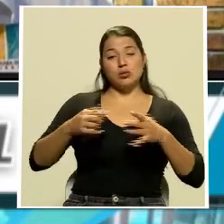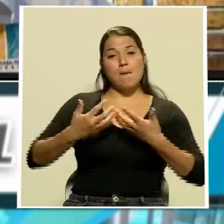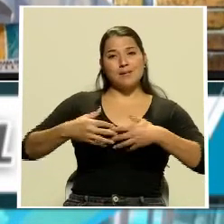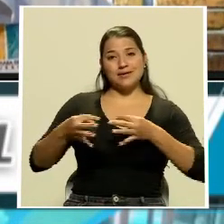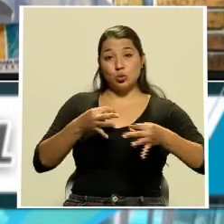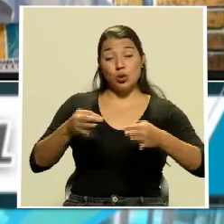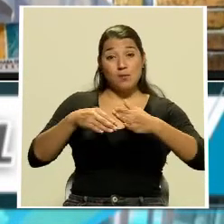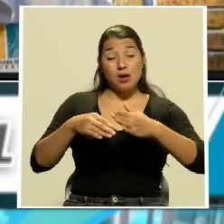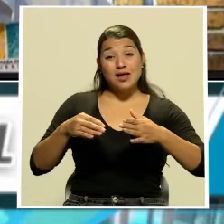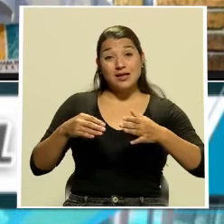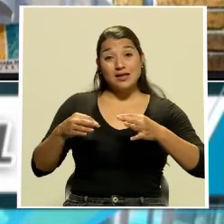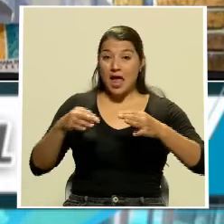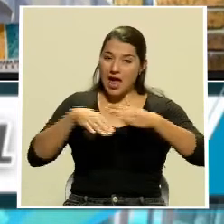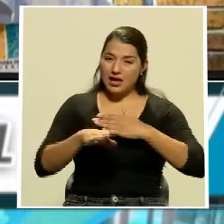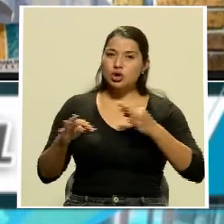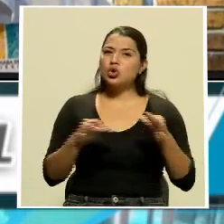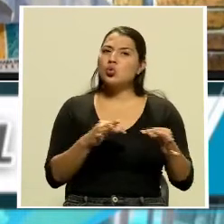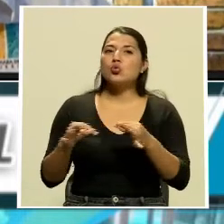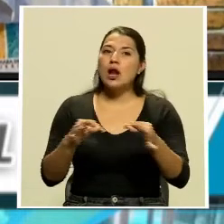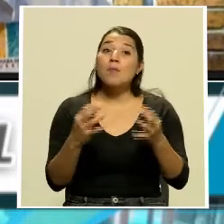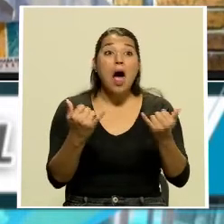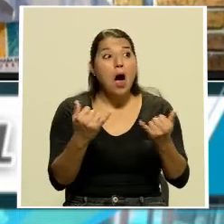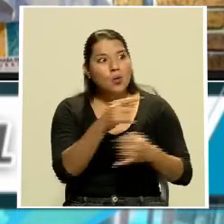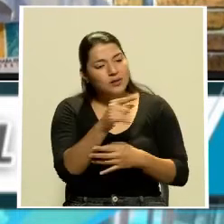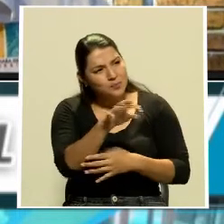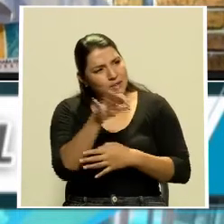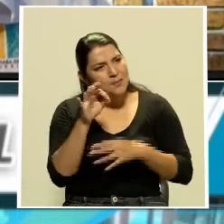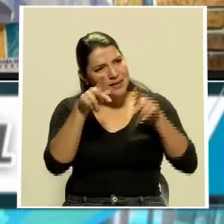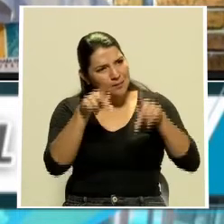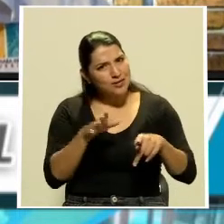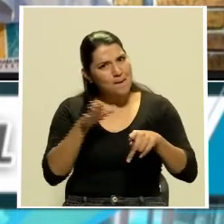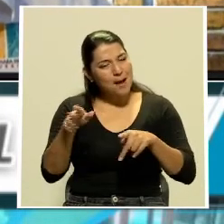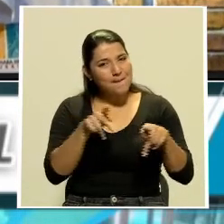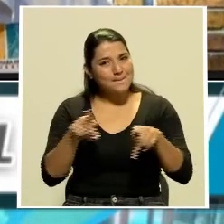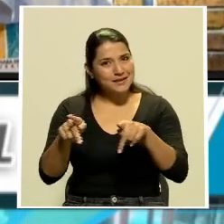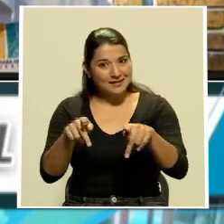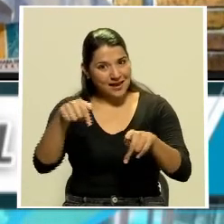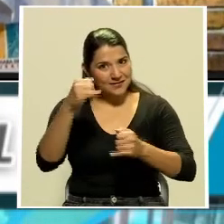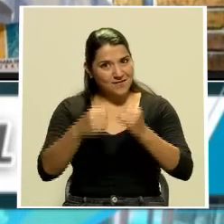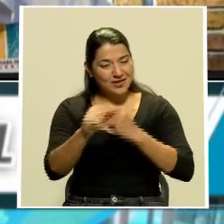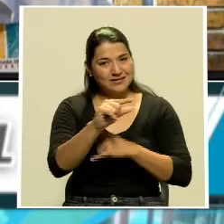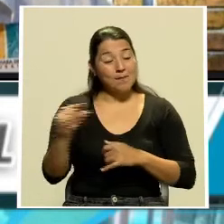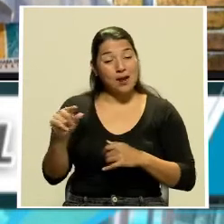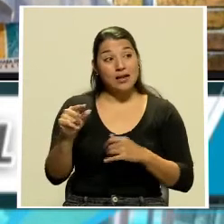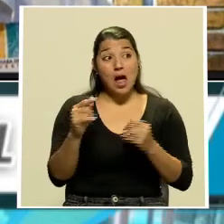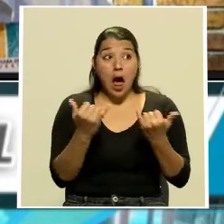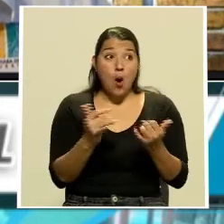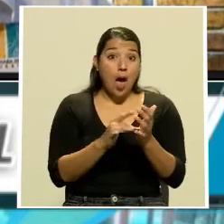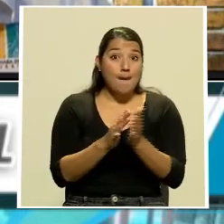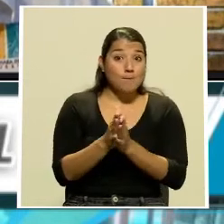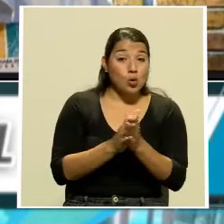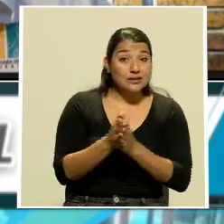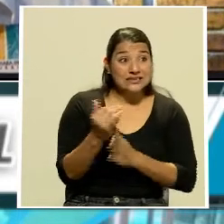venido llegando a cabo en la zona y, por supuesto, invitar a la gente para esos paseos que puedan realizar este fin de semana aprovechando si